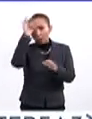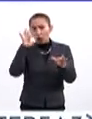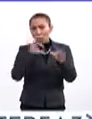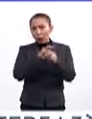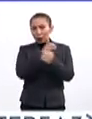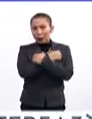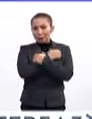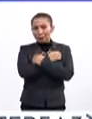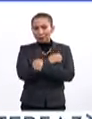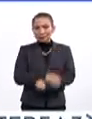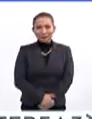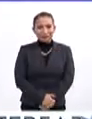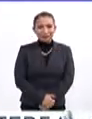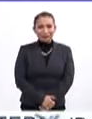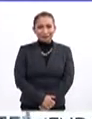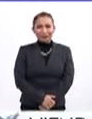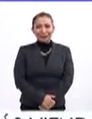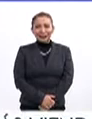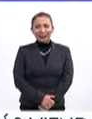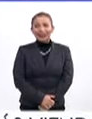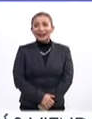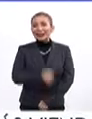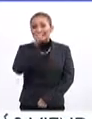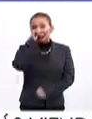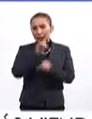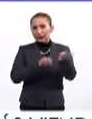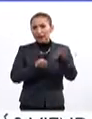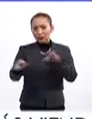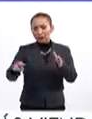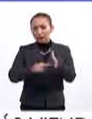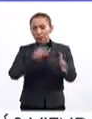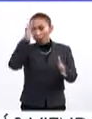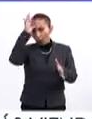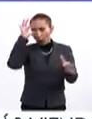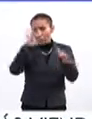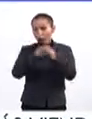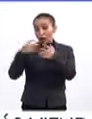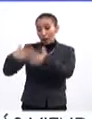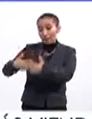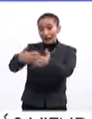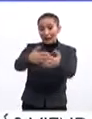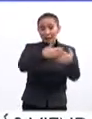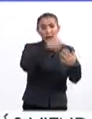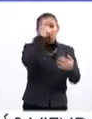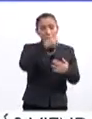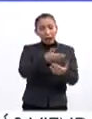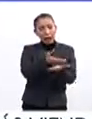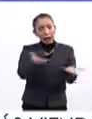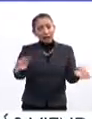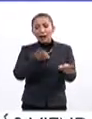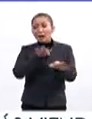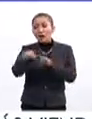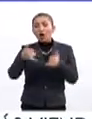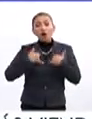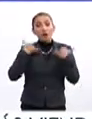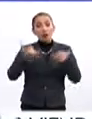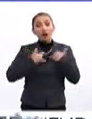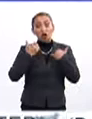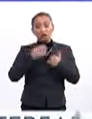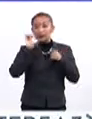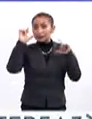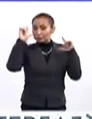educativo. La Secretaría del Trabajo firmó un acuerdo con empresas para ofrecer empleo a los jóvenes